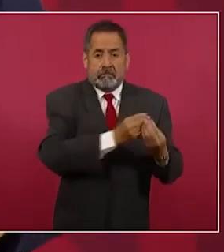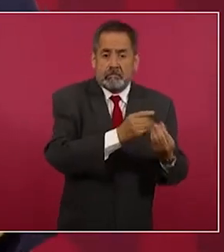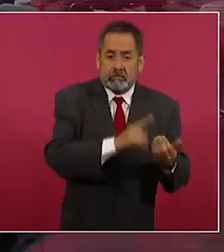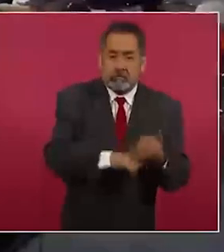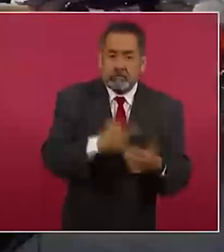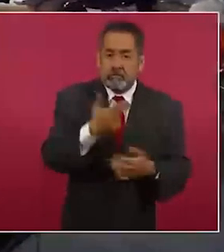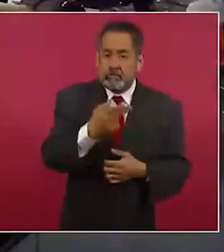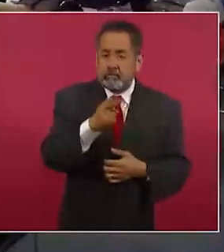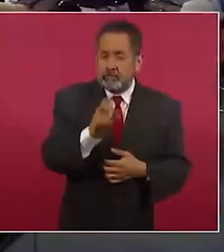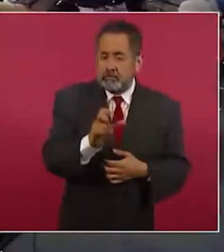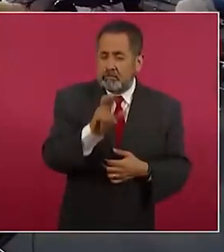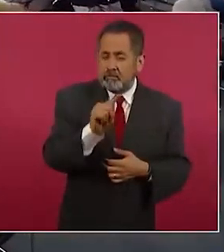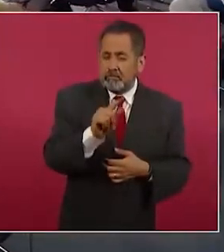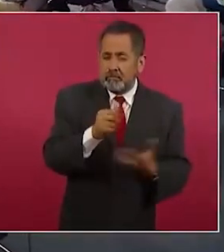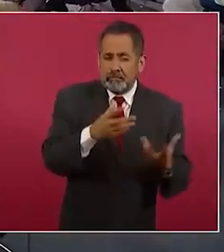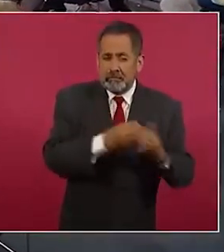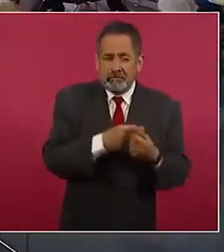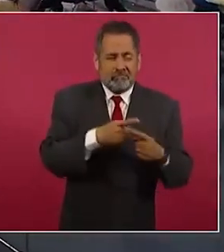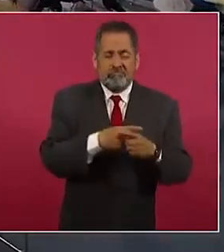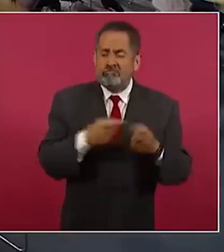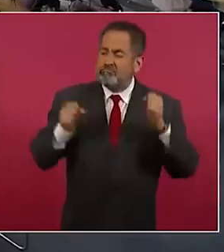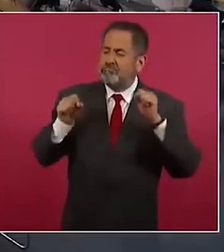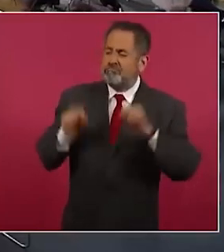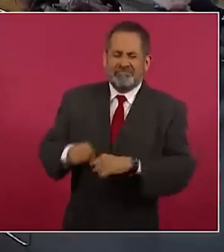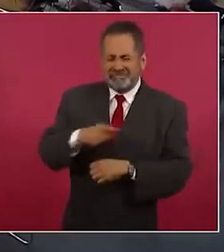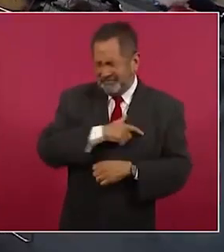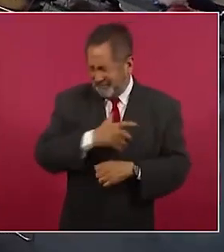se alió a la ignominia.